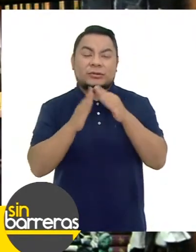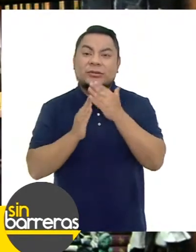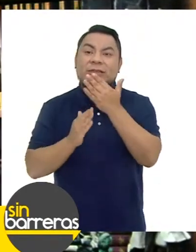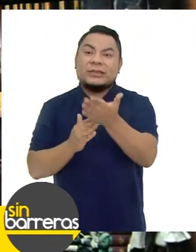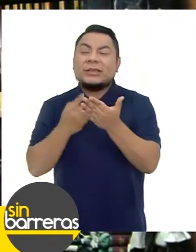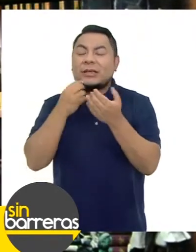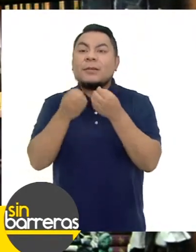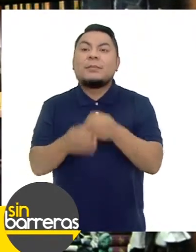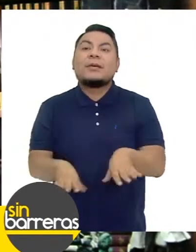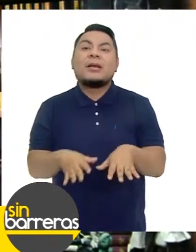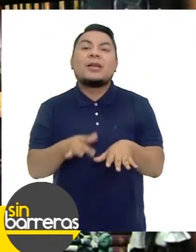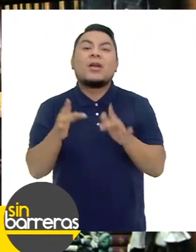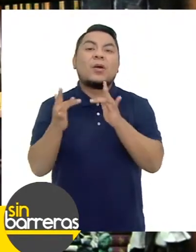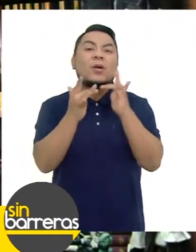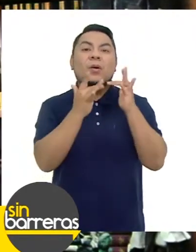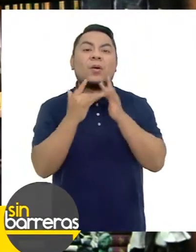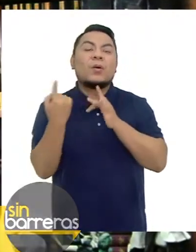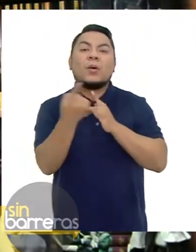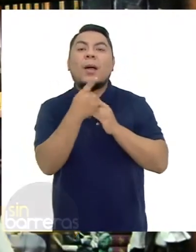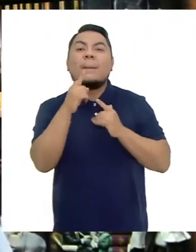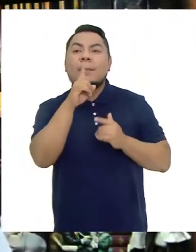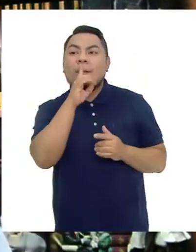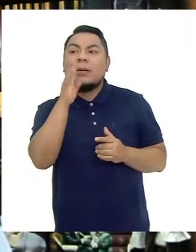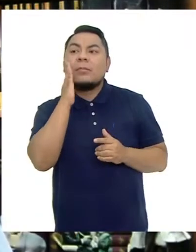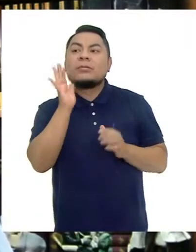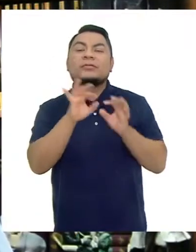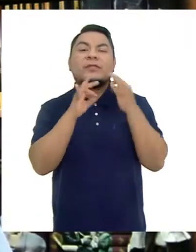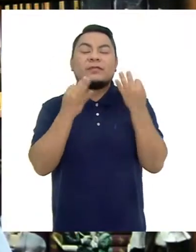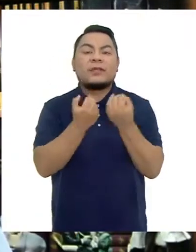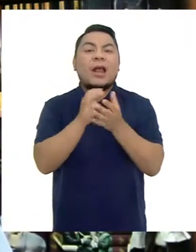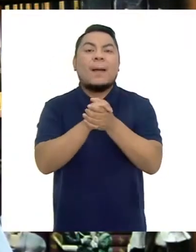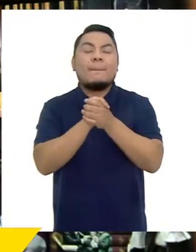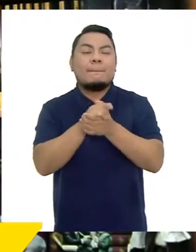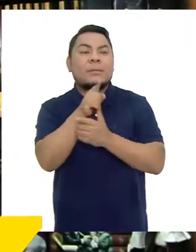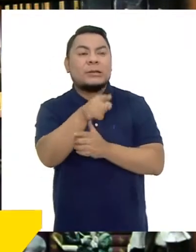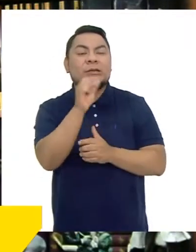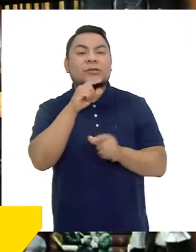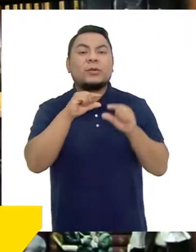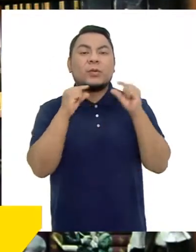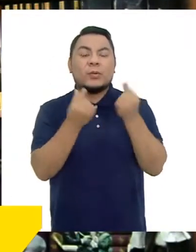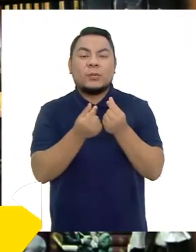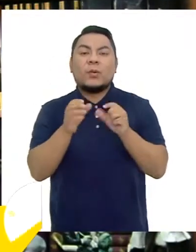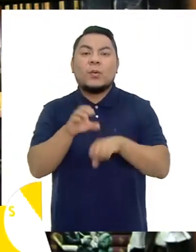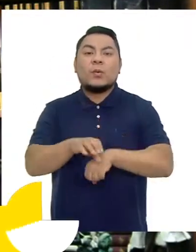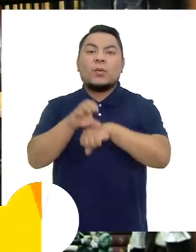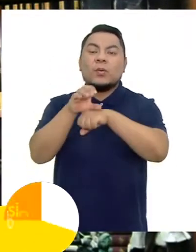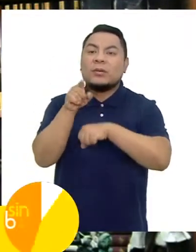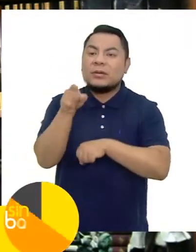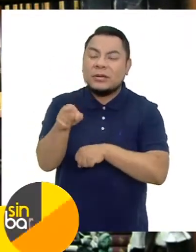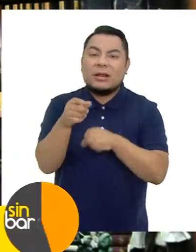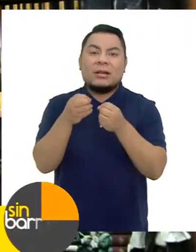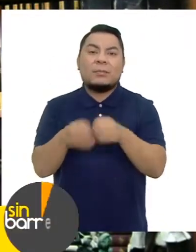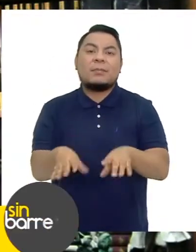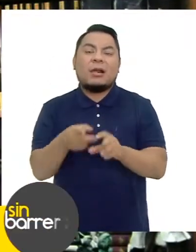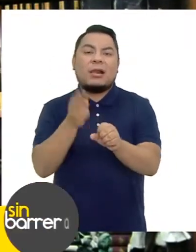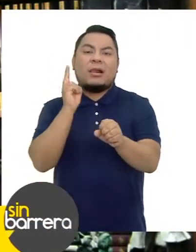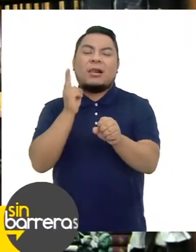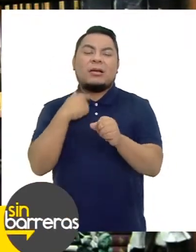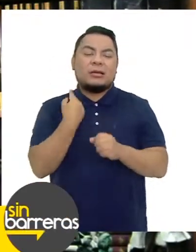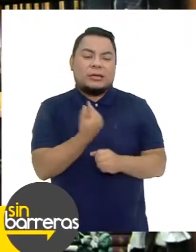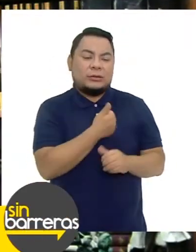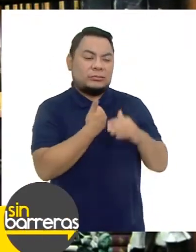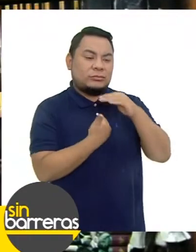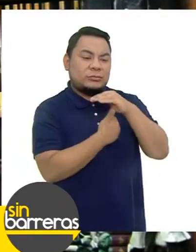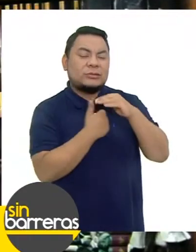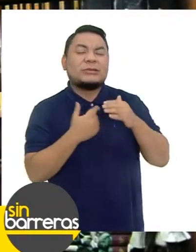domicilios Y pierdan contacto social Con sus pares Con sus familiares Con sus amigos Con sus grupos Con sus clubes Es lo que más les ha